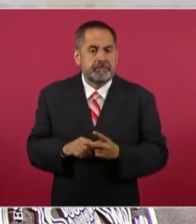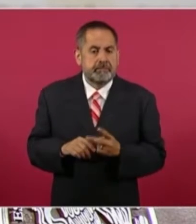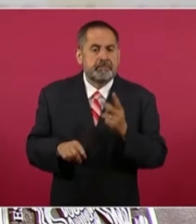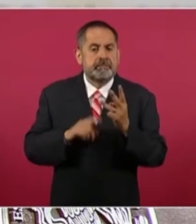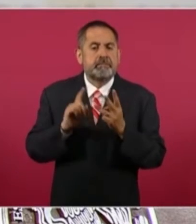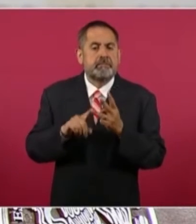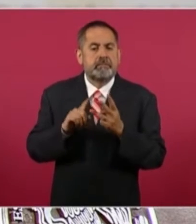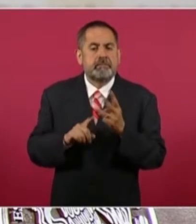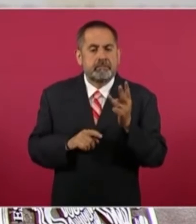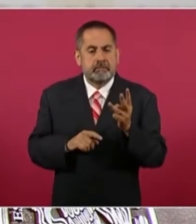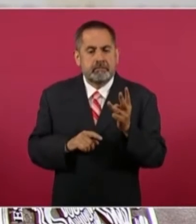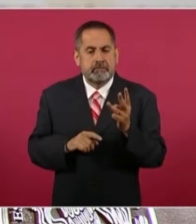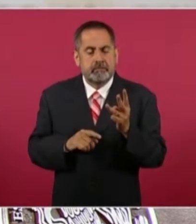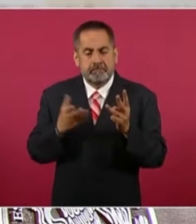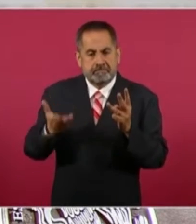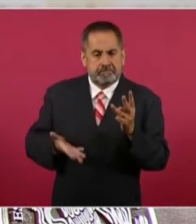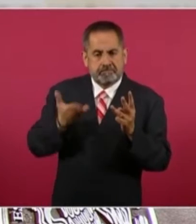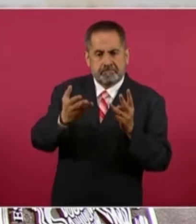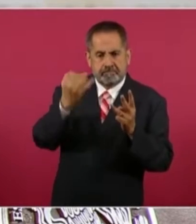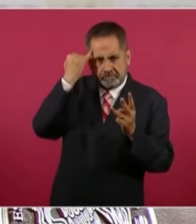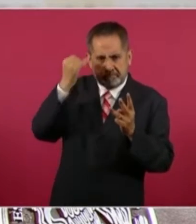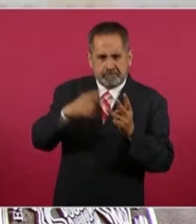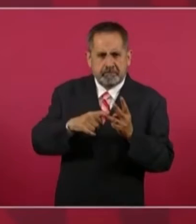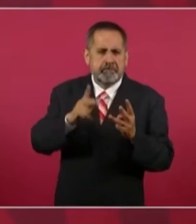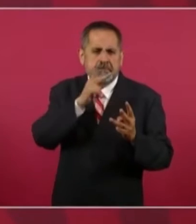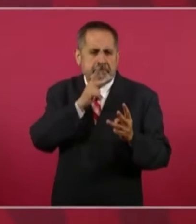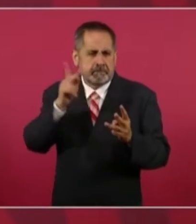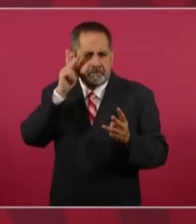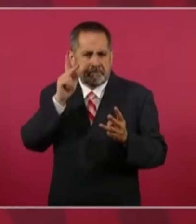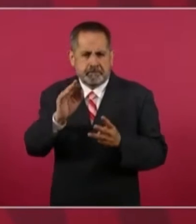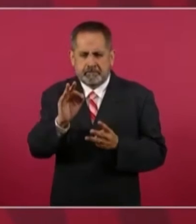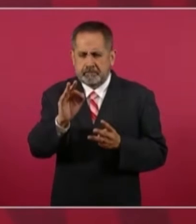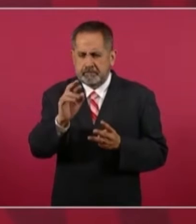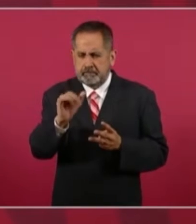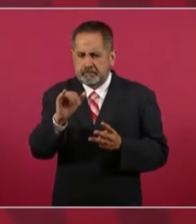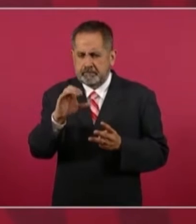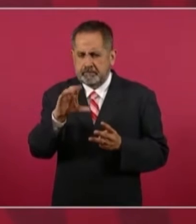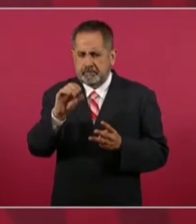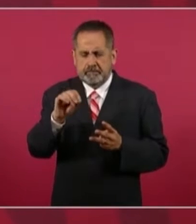Y el tercer personaje que propondría sería el Papa Francisco.